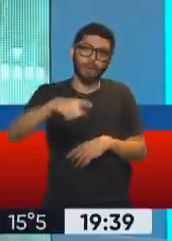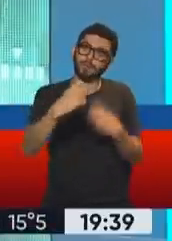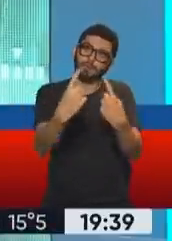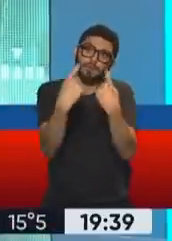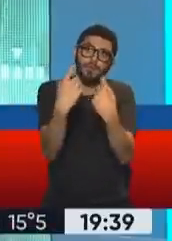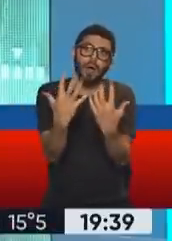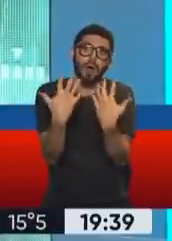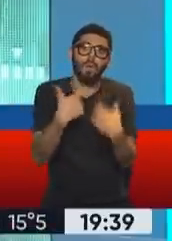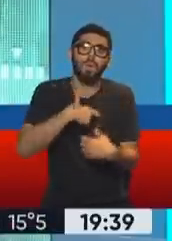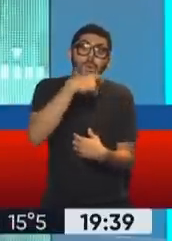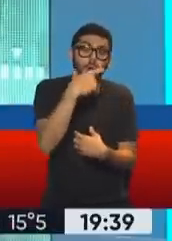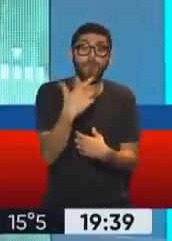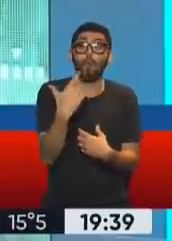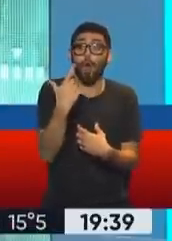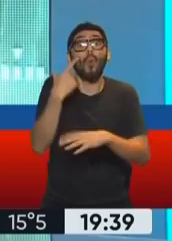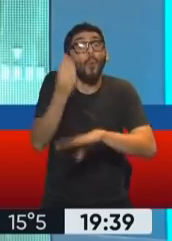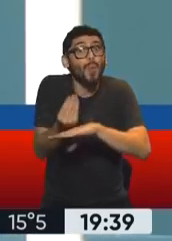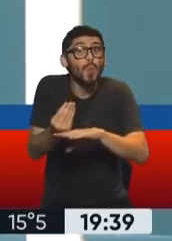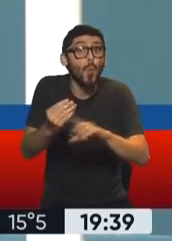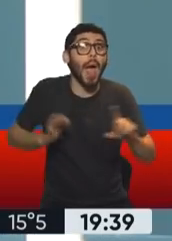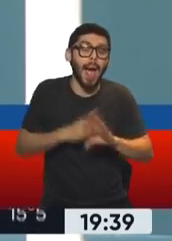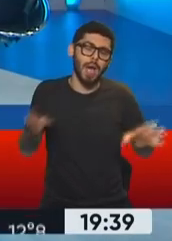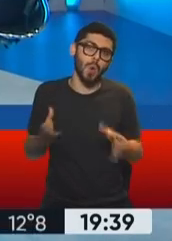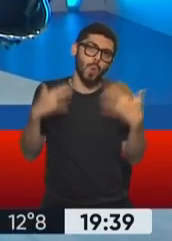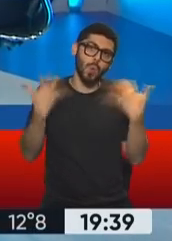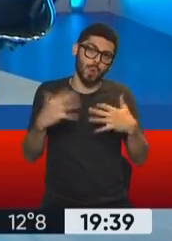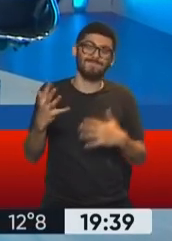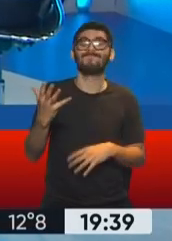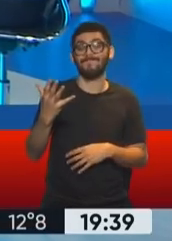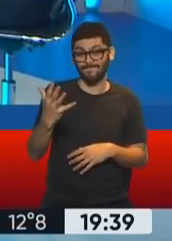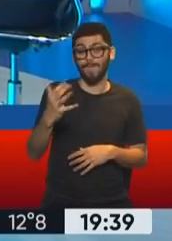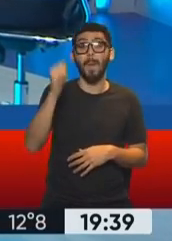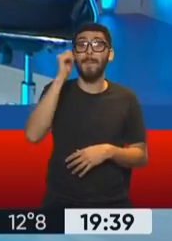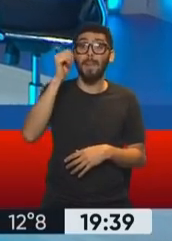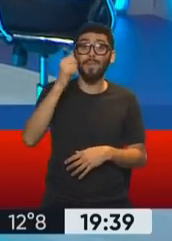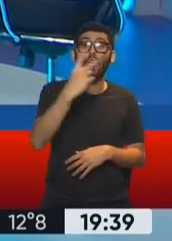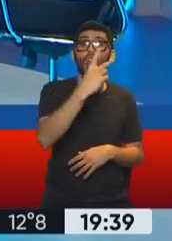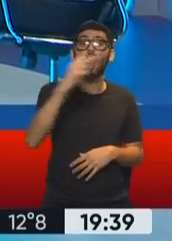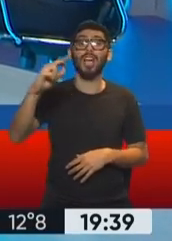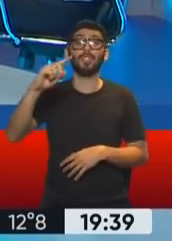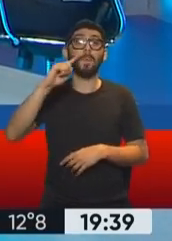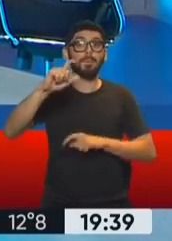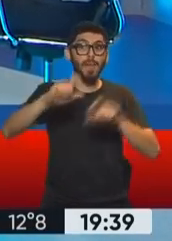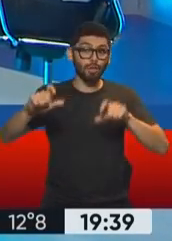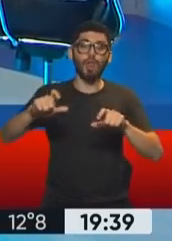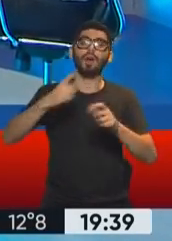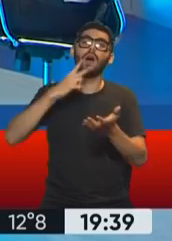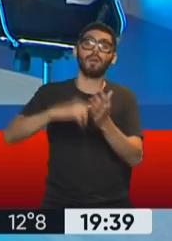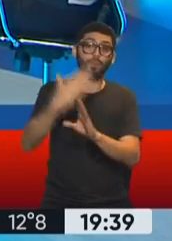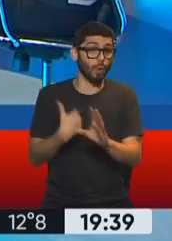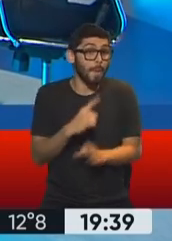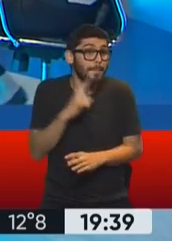es la calefacción. Bueno, ni hablar si vivís ahí. Sí, exactamente. En Mar del Plata hay 200.000 usuarios que van a poder tener. 30